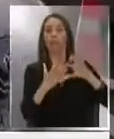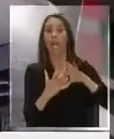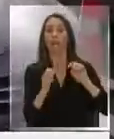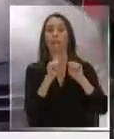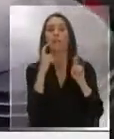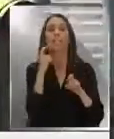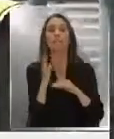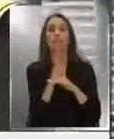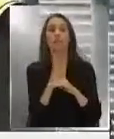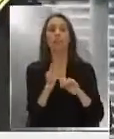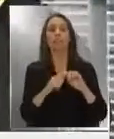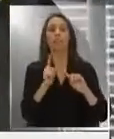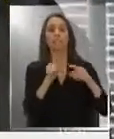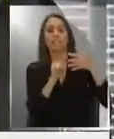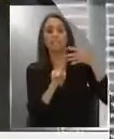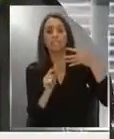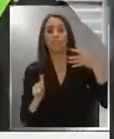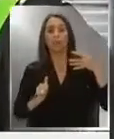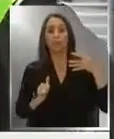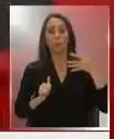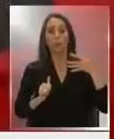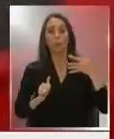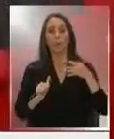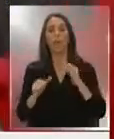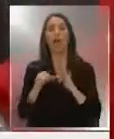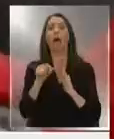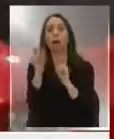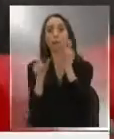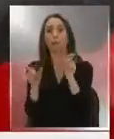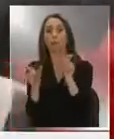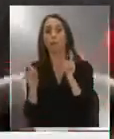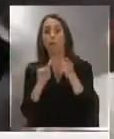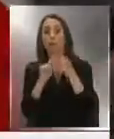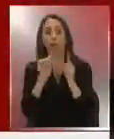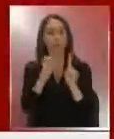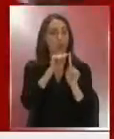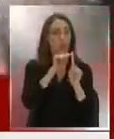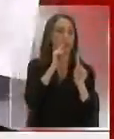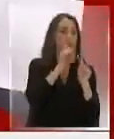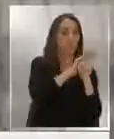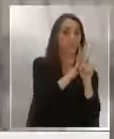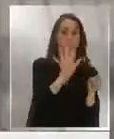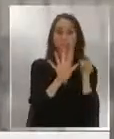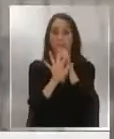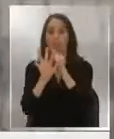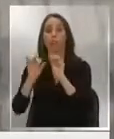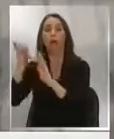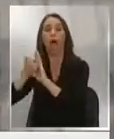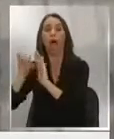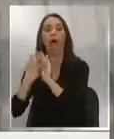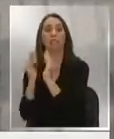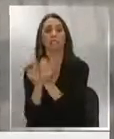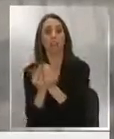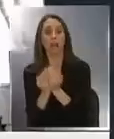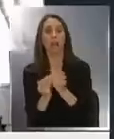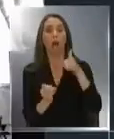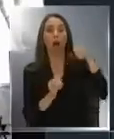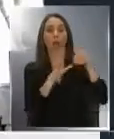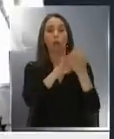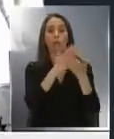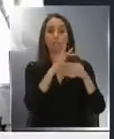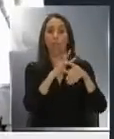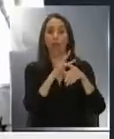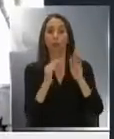bases exigirá el cumplimiento de normas como el aislamiento de los contactos estrechos? La autoridad sanitaria posee atribuciones